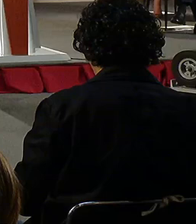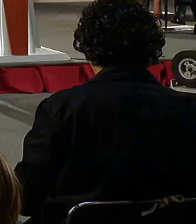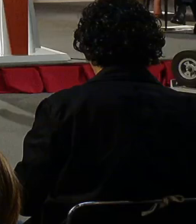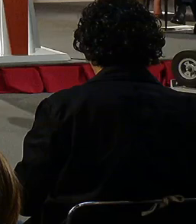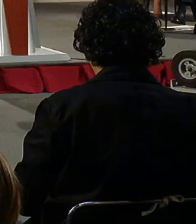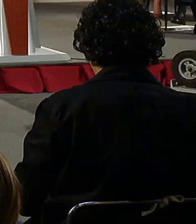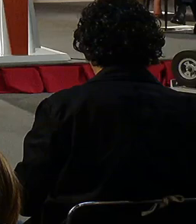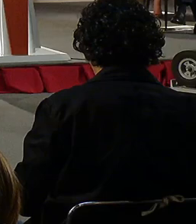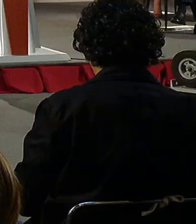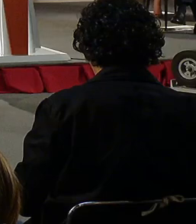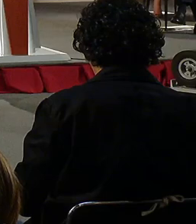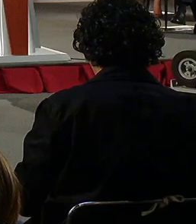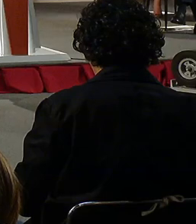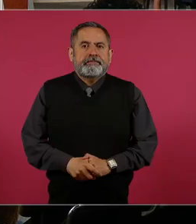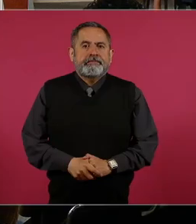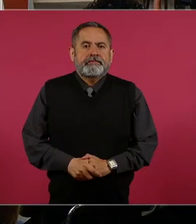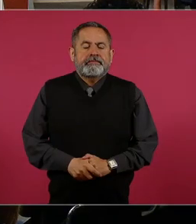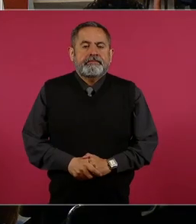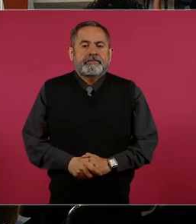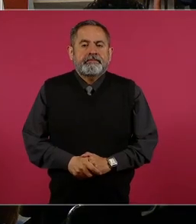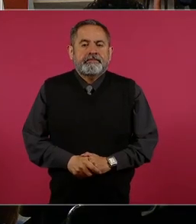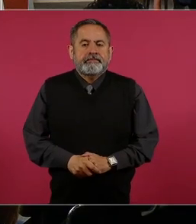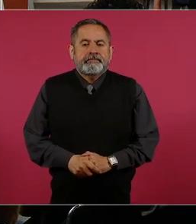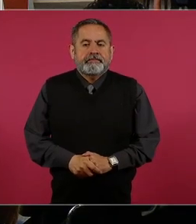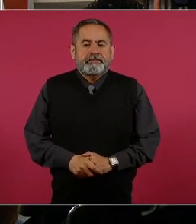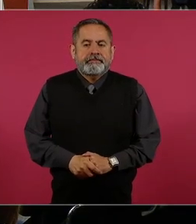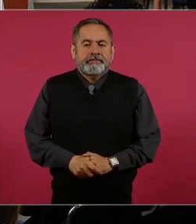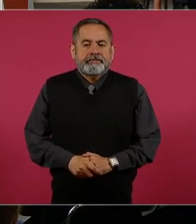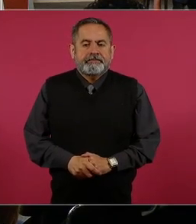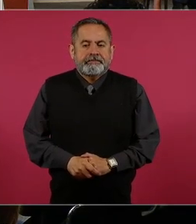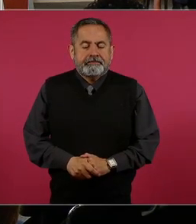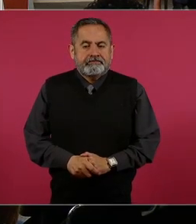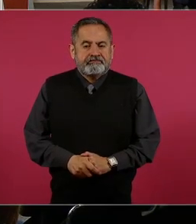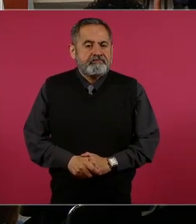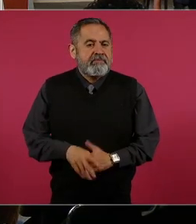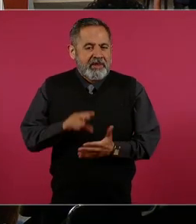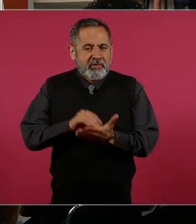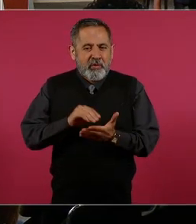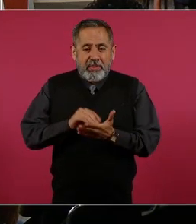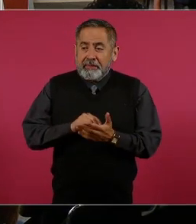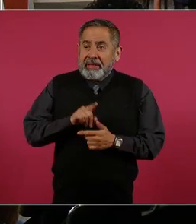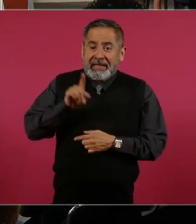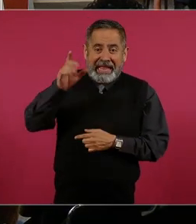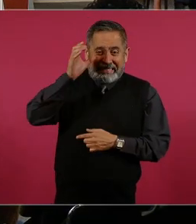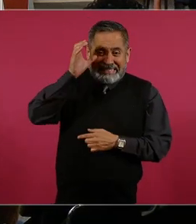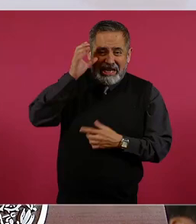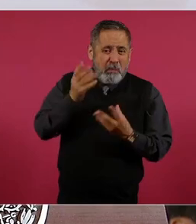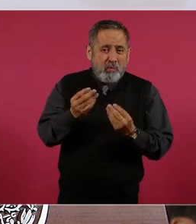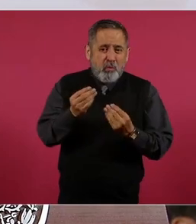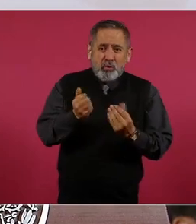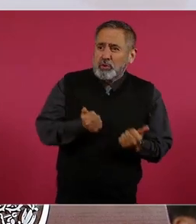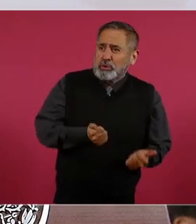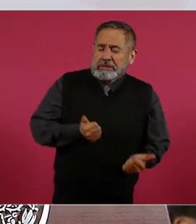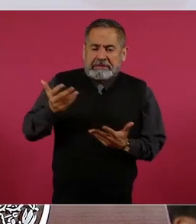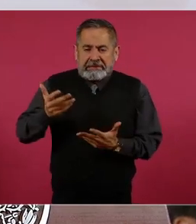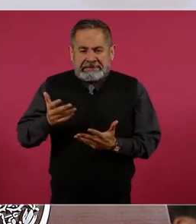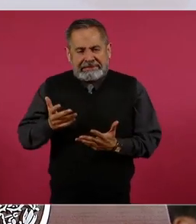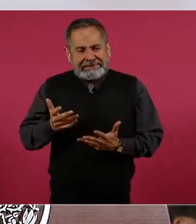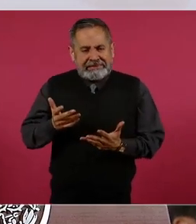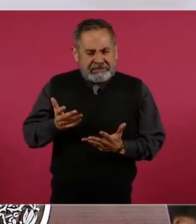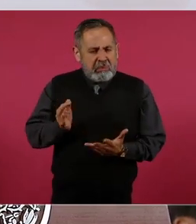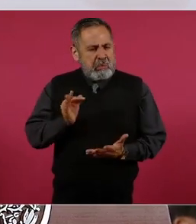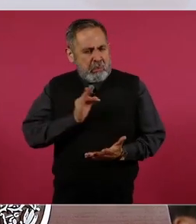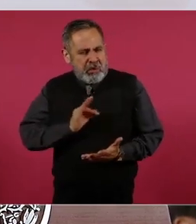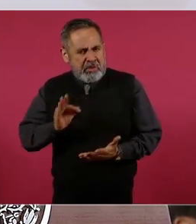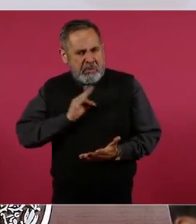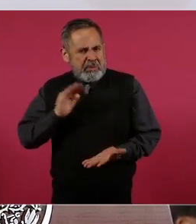reducirse, para